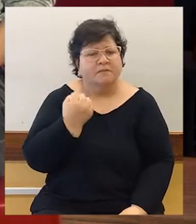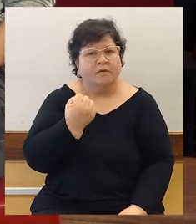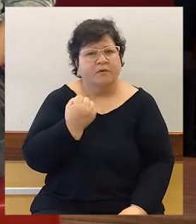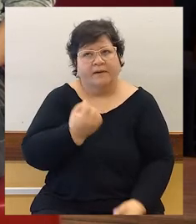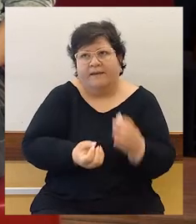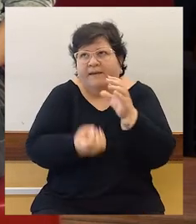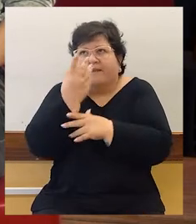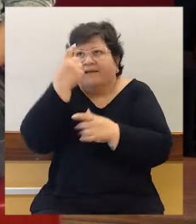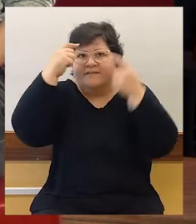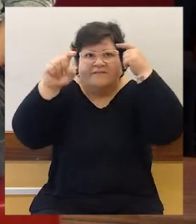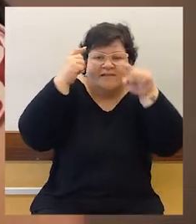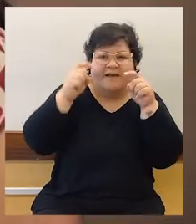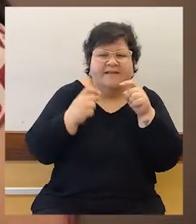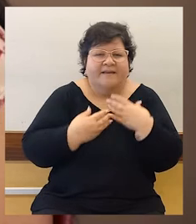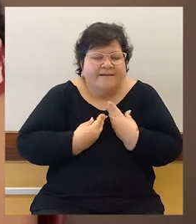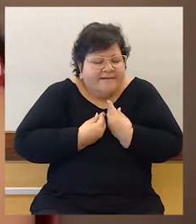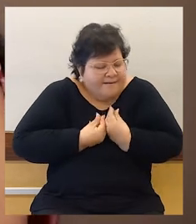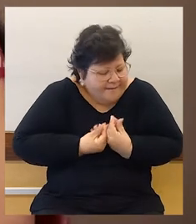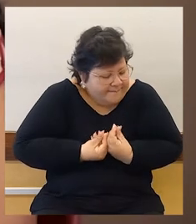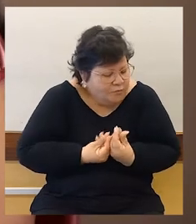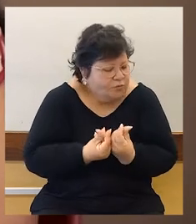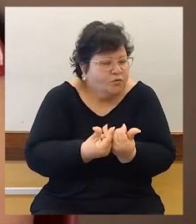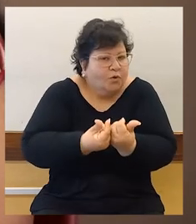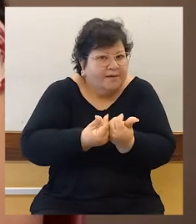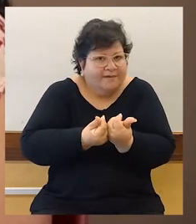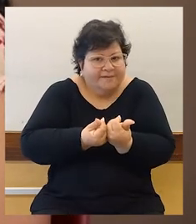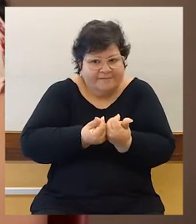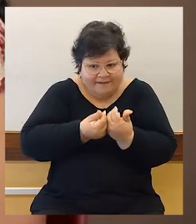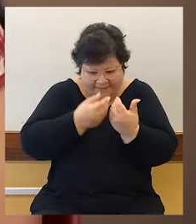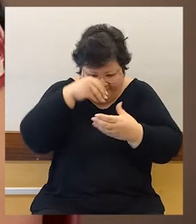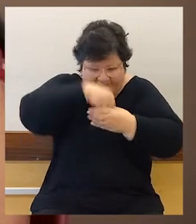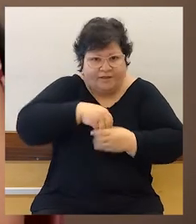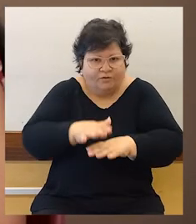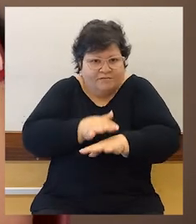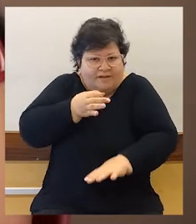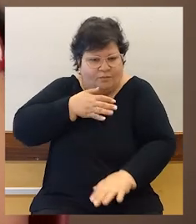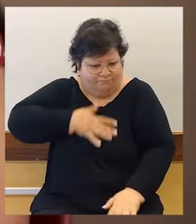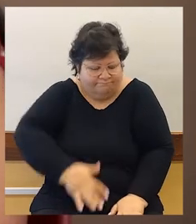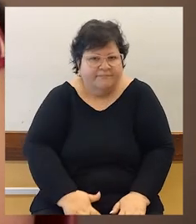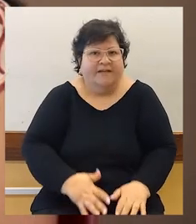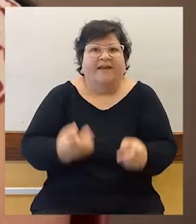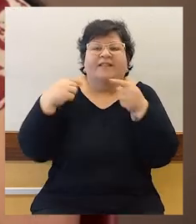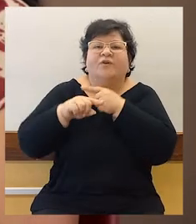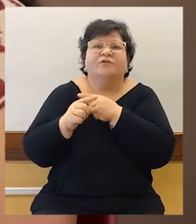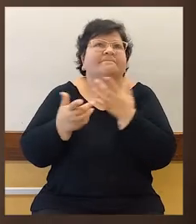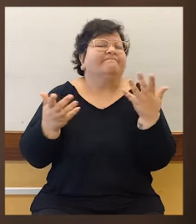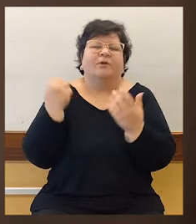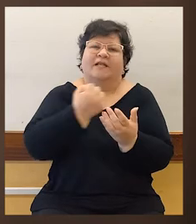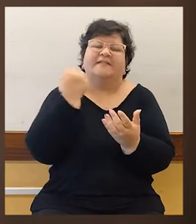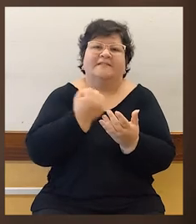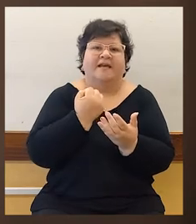creatividad y la emoción está en nuestra historia corporal. Entonces, siempre hay que darle muchísima importancia a eso también.